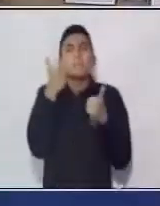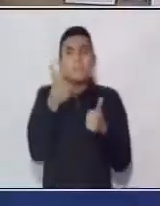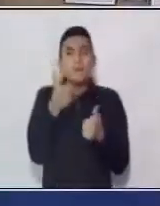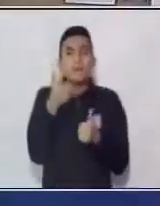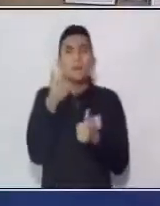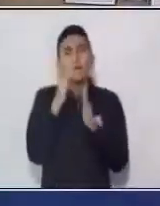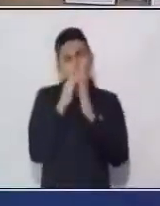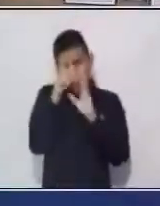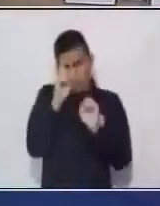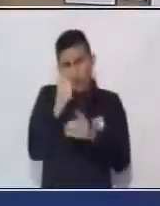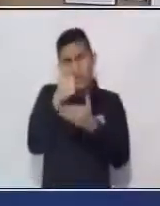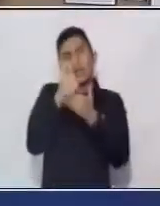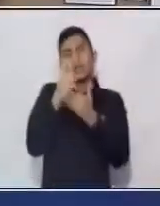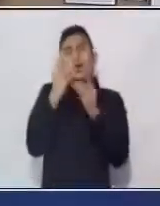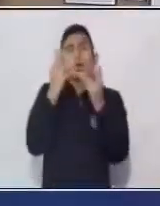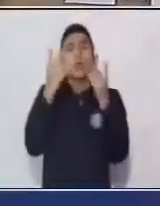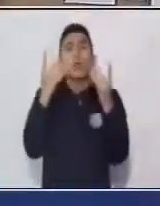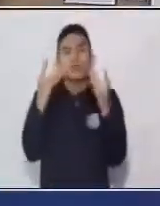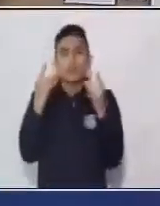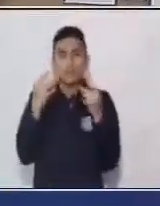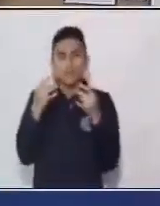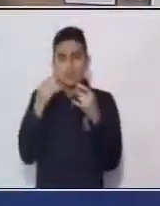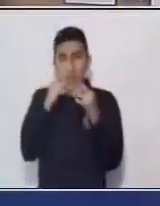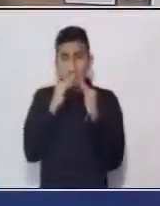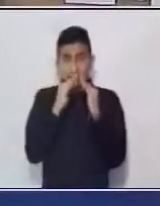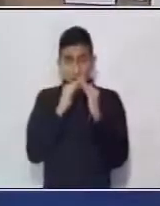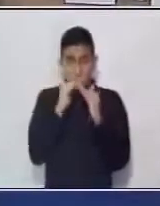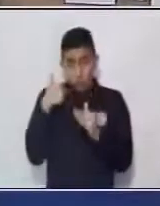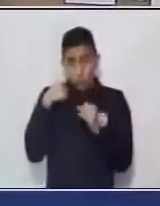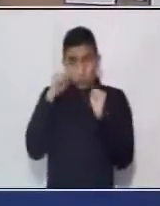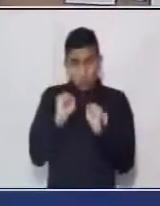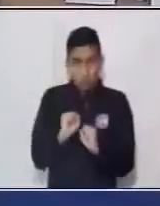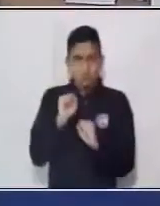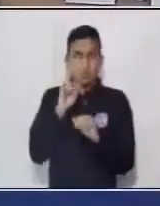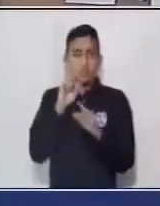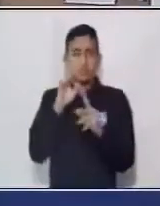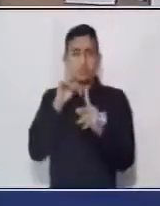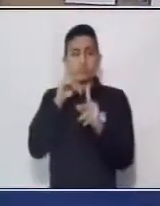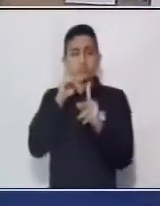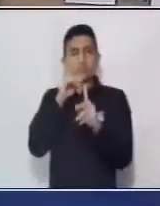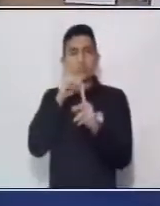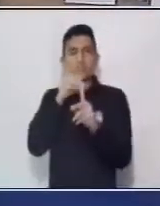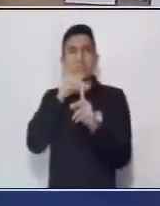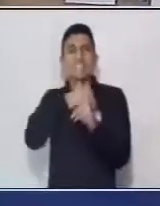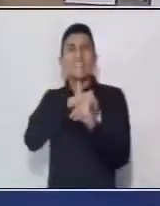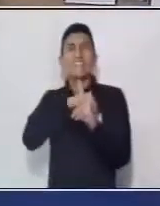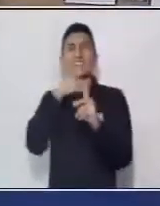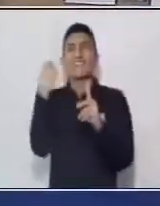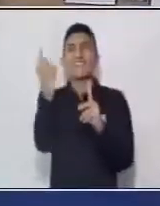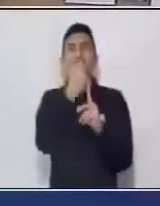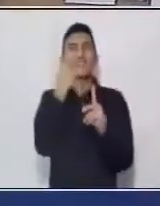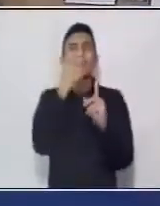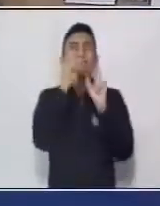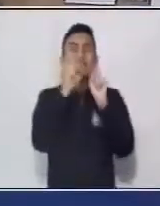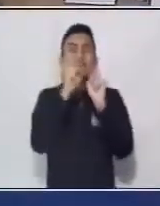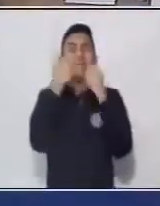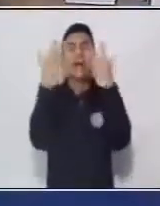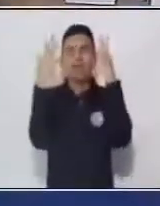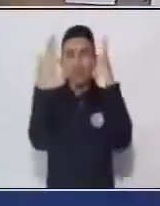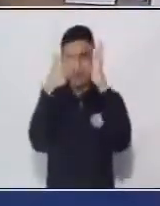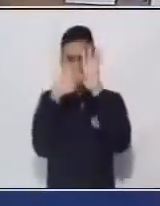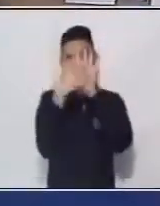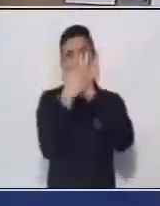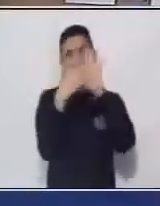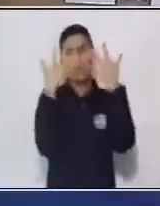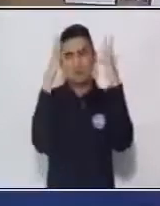todos cuenten conmigo ahí en casita, por cada quintal que yo vaya señalando. Quiero que todos hagan un aplauso, ¿ok?